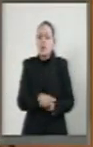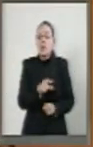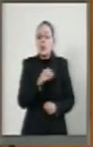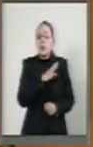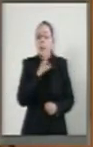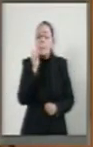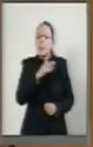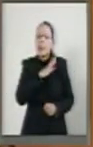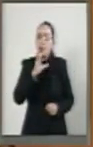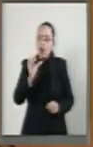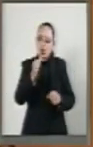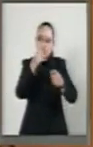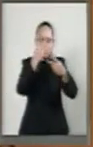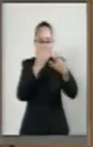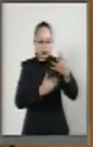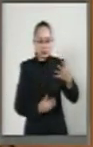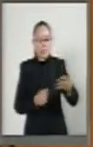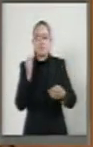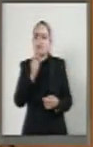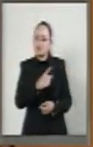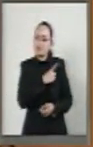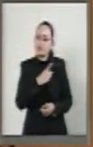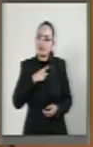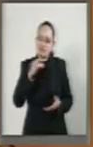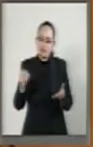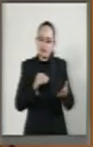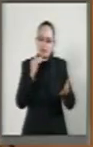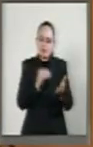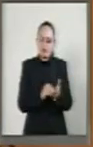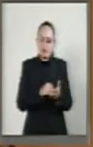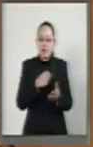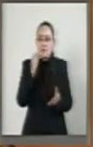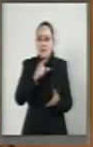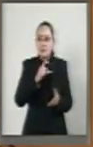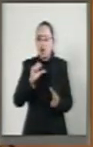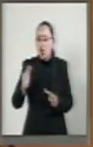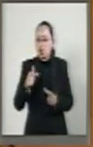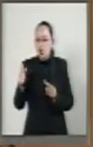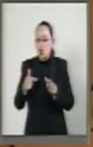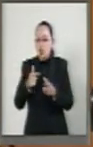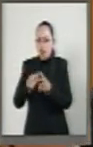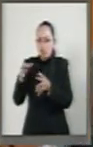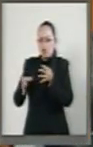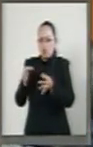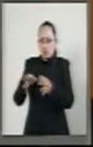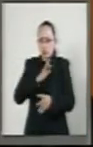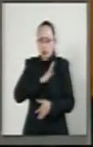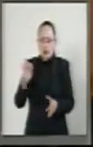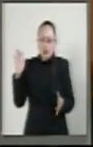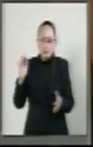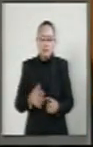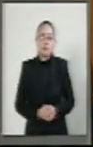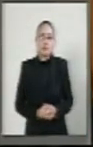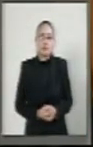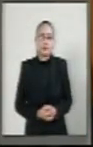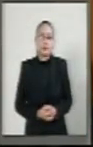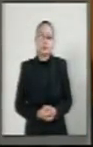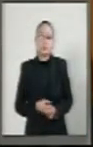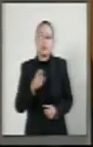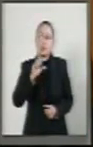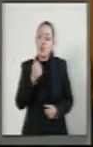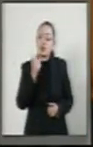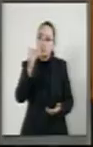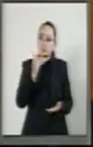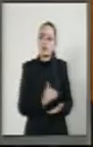por un monto menor que deben pertenecer, por supuesto, a una jurisdicción menor. Otro aspecto a subrayar